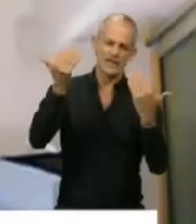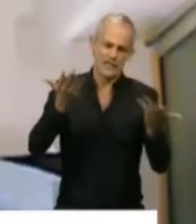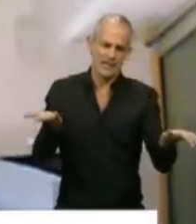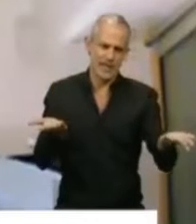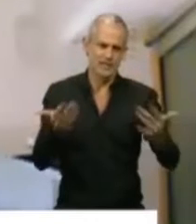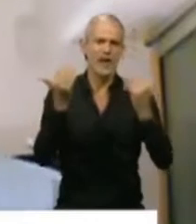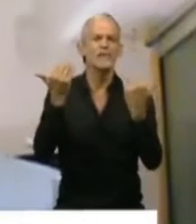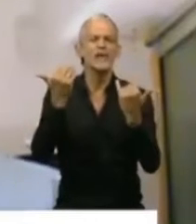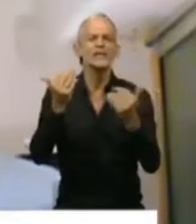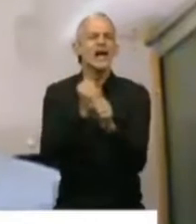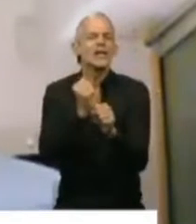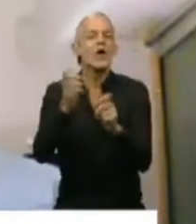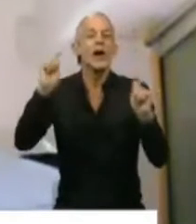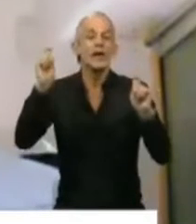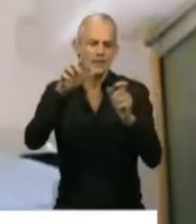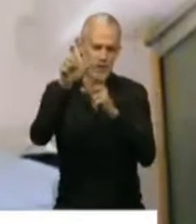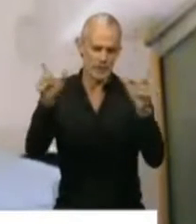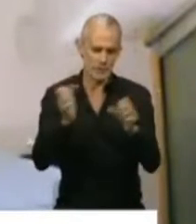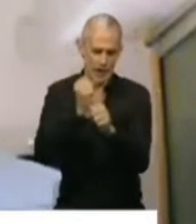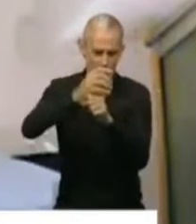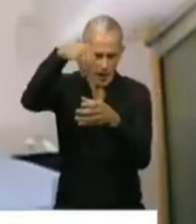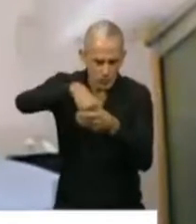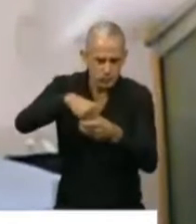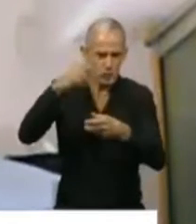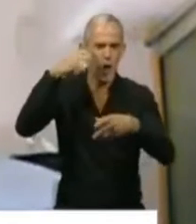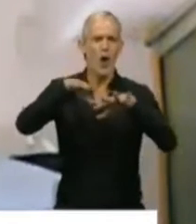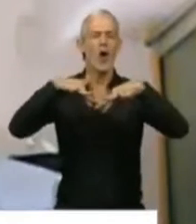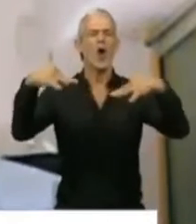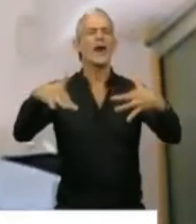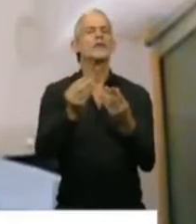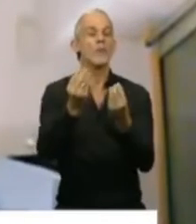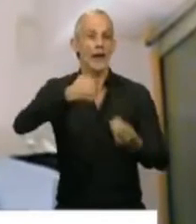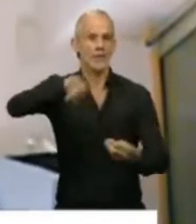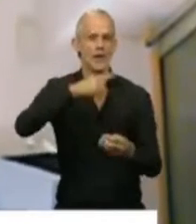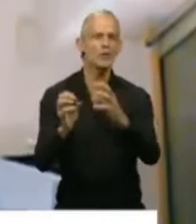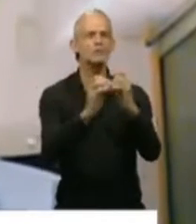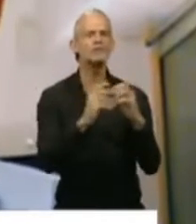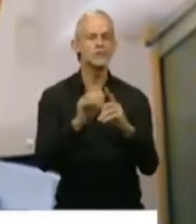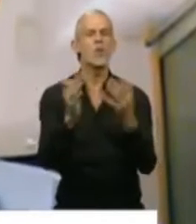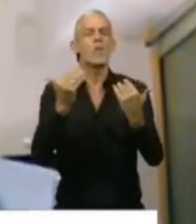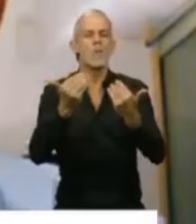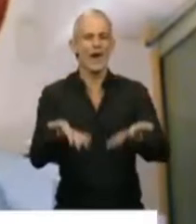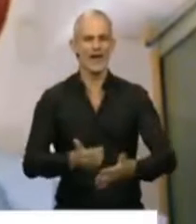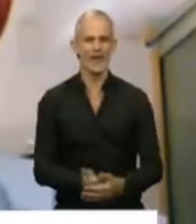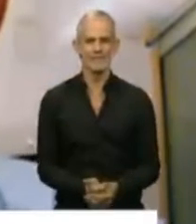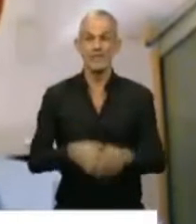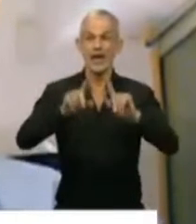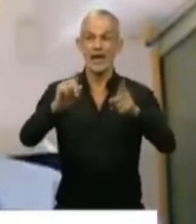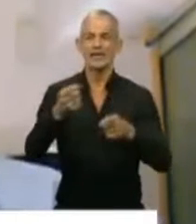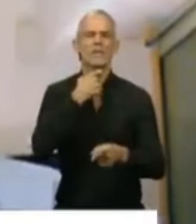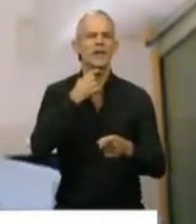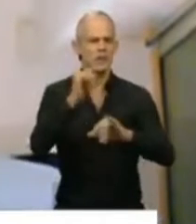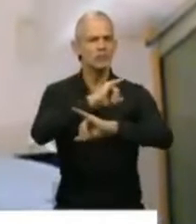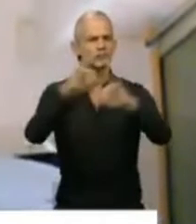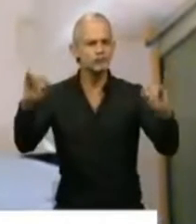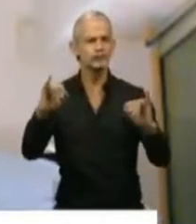el trabajo de los trabajadores y trabajadoras de esta Cámara para que hoy podamos estar sesionando. Quiero también destacar